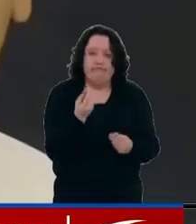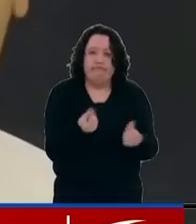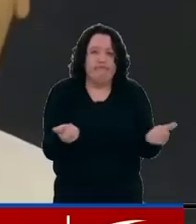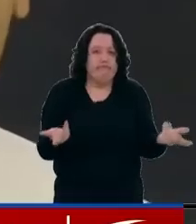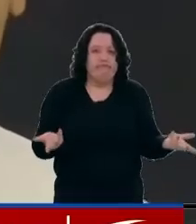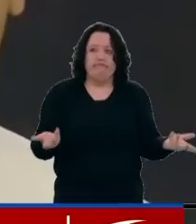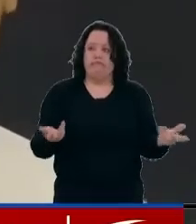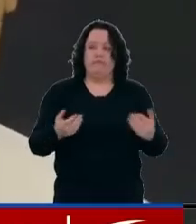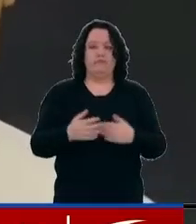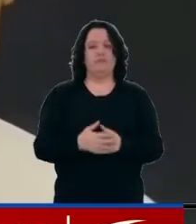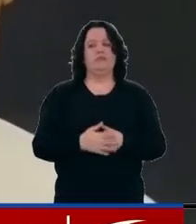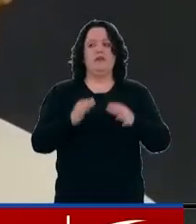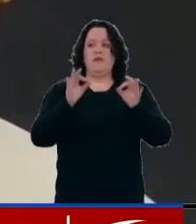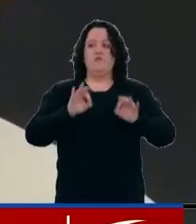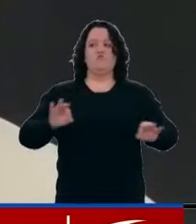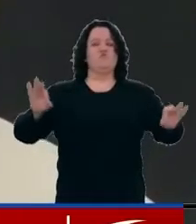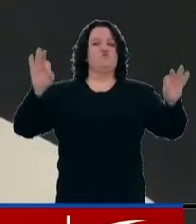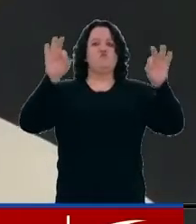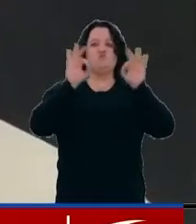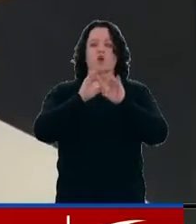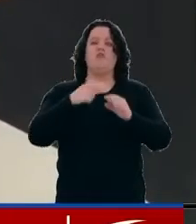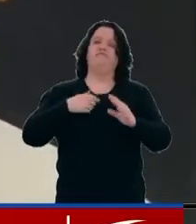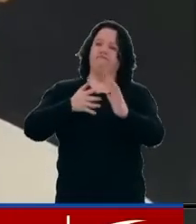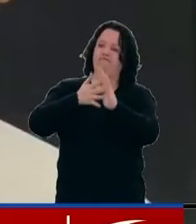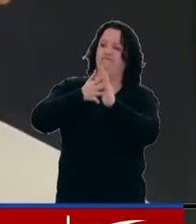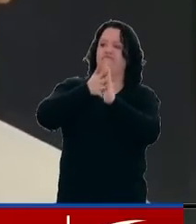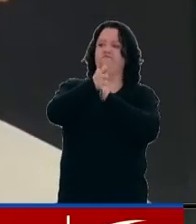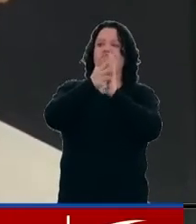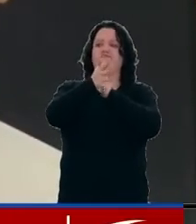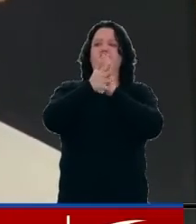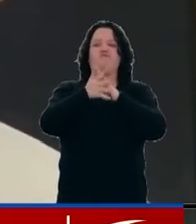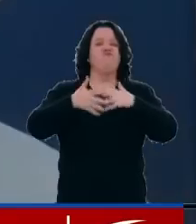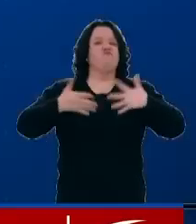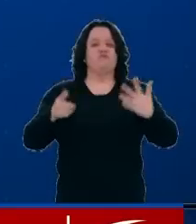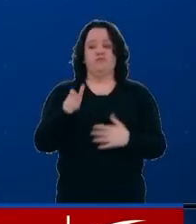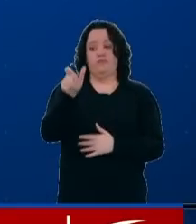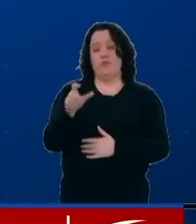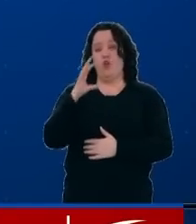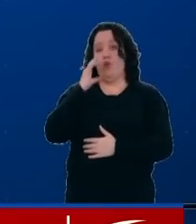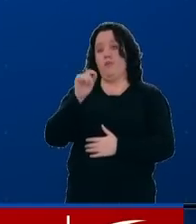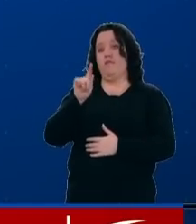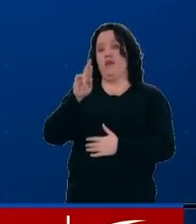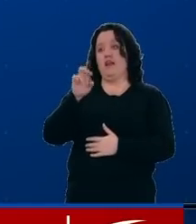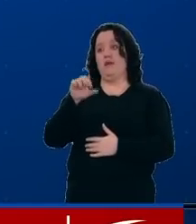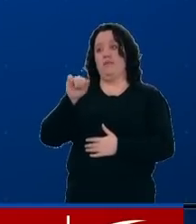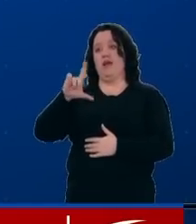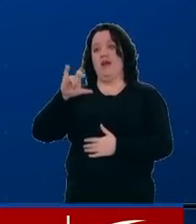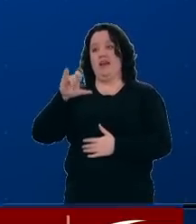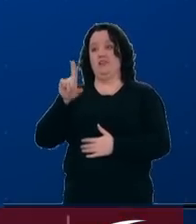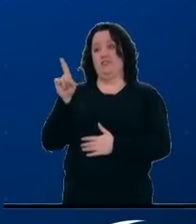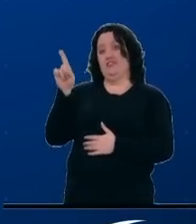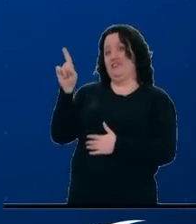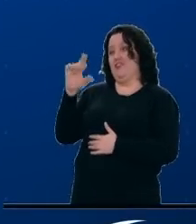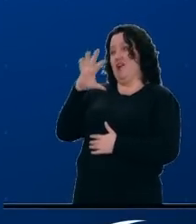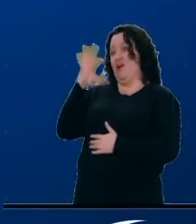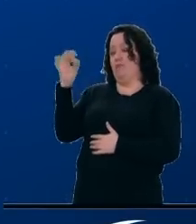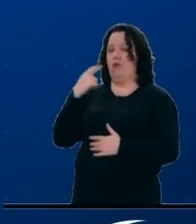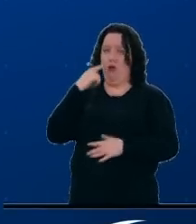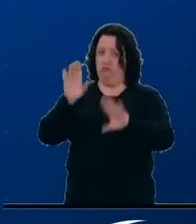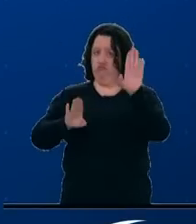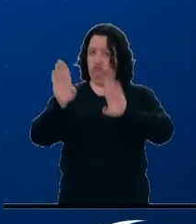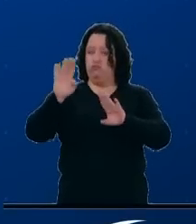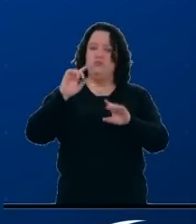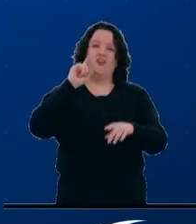Es muy importante manifestar que el señor Felipe Carreño, candidato a la gobernación del